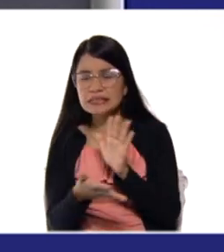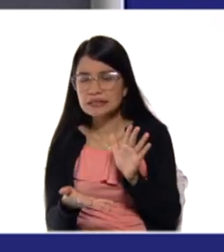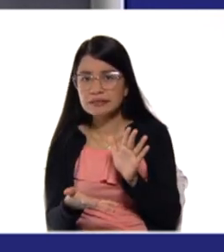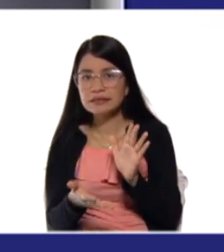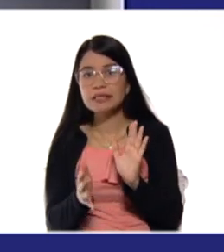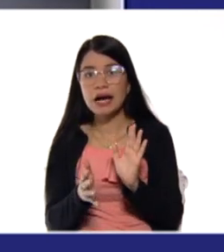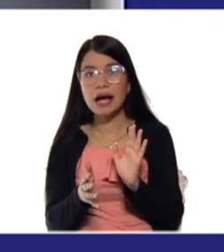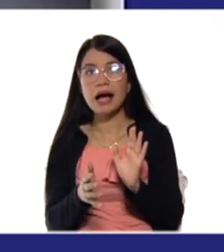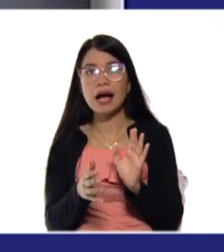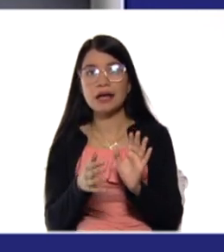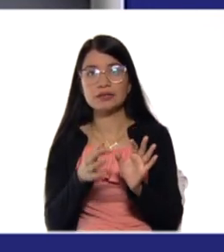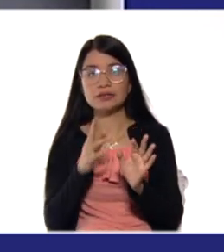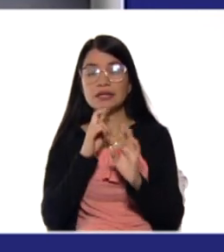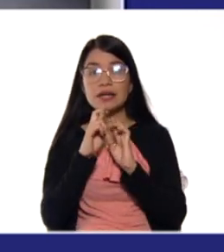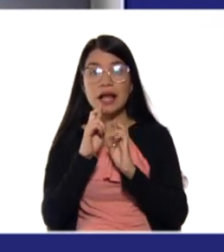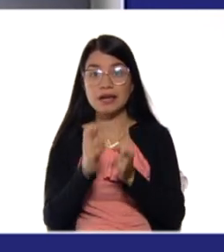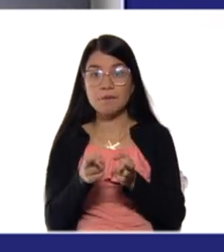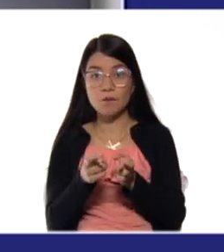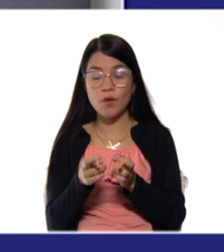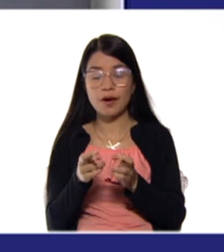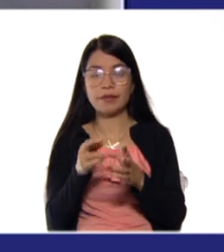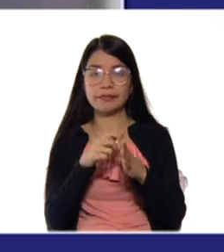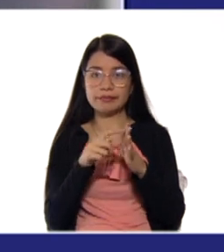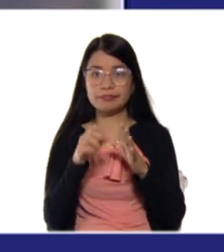básico en una reacción química.